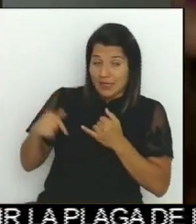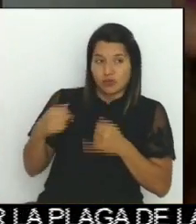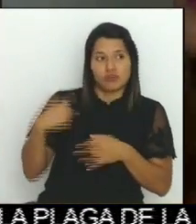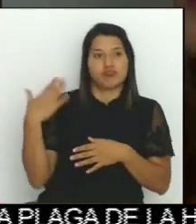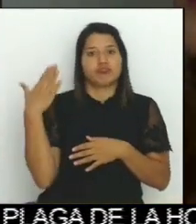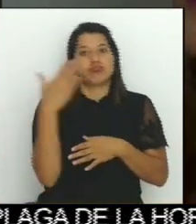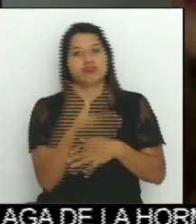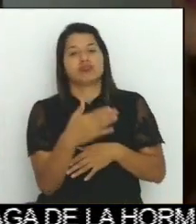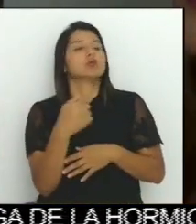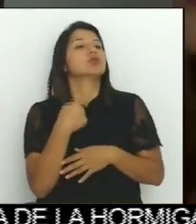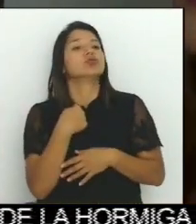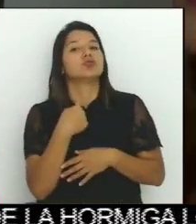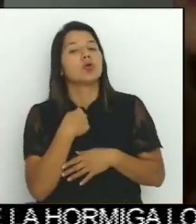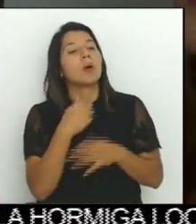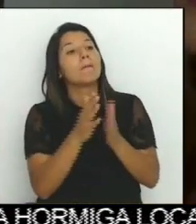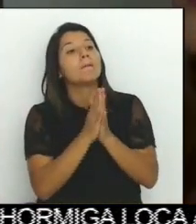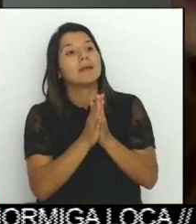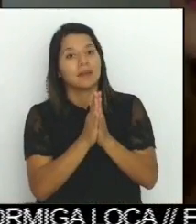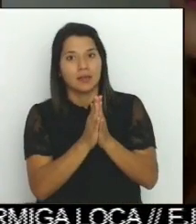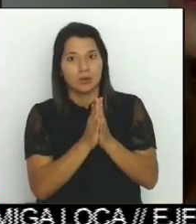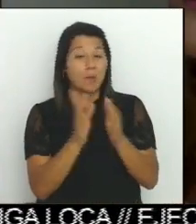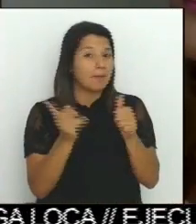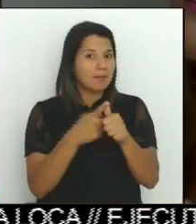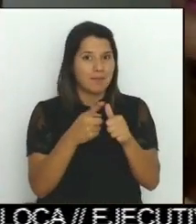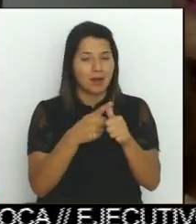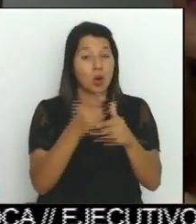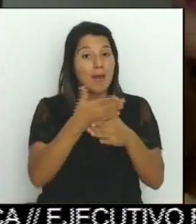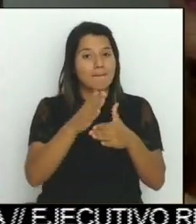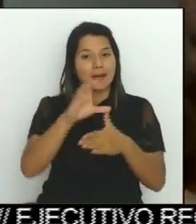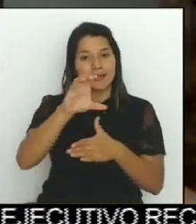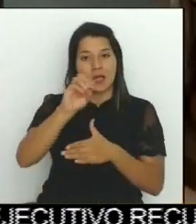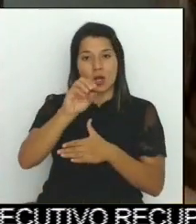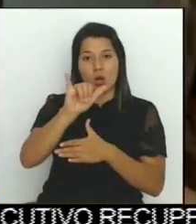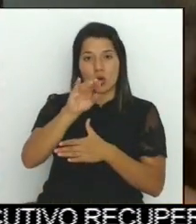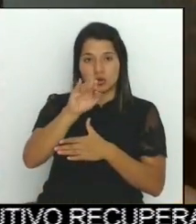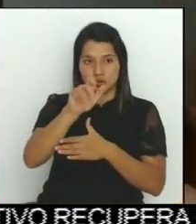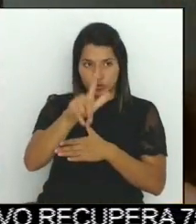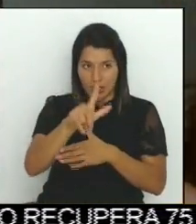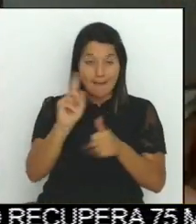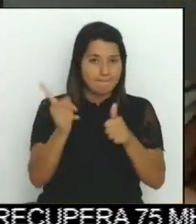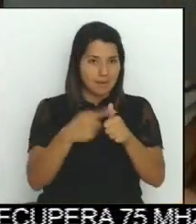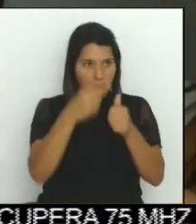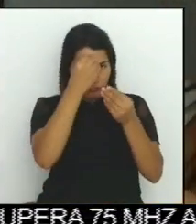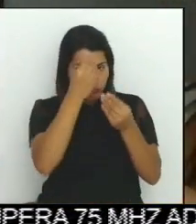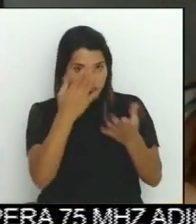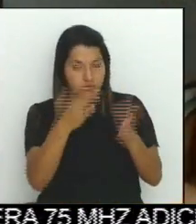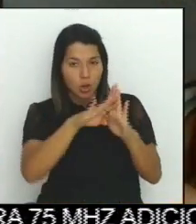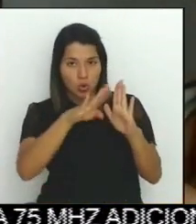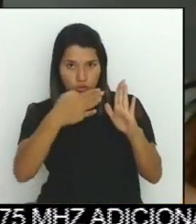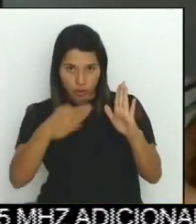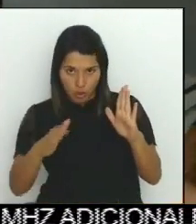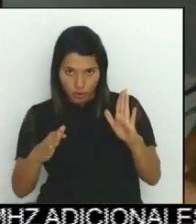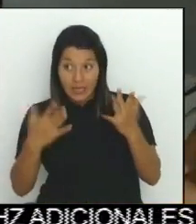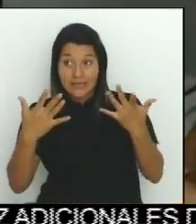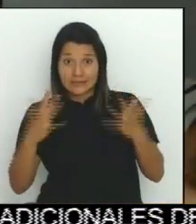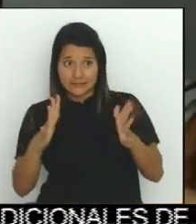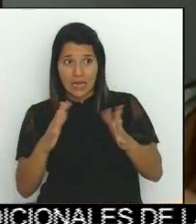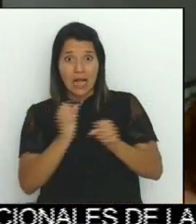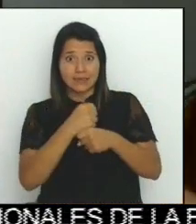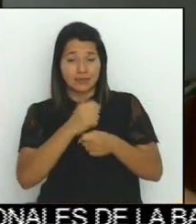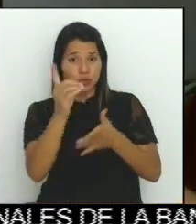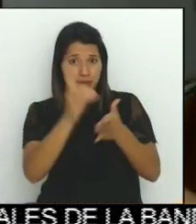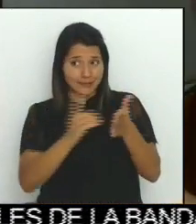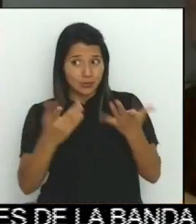de la Contraloría del plan, que eran dos elementos, uno, que sí estamos haciendo el rediseño y que ya está contratado, dos, que ya tenemos el